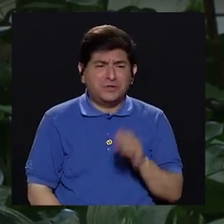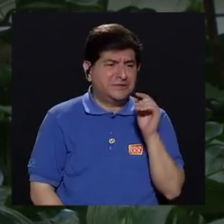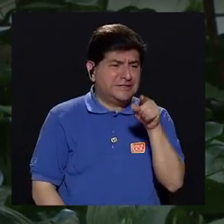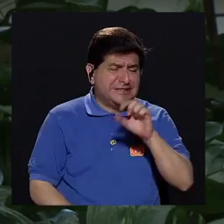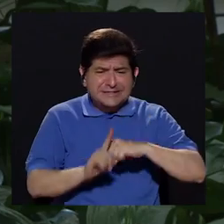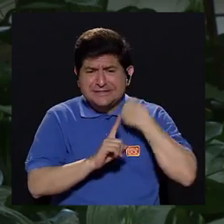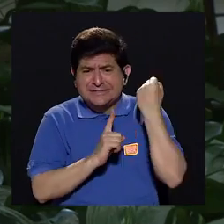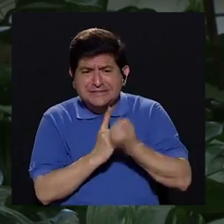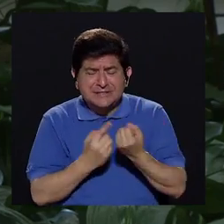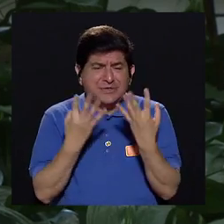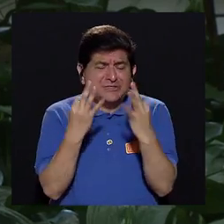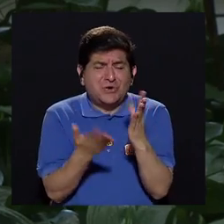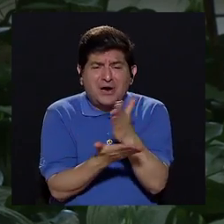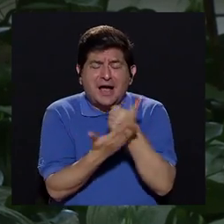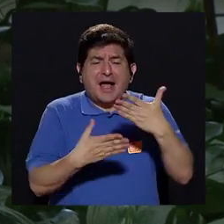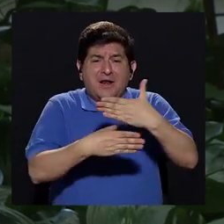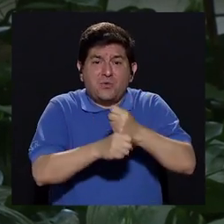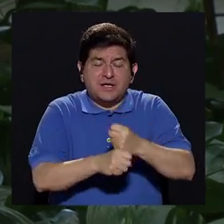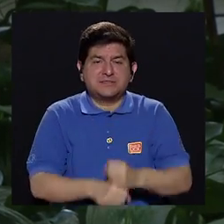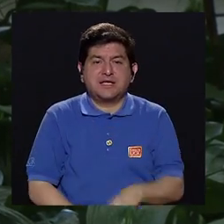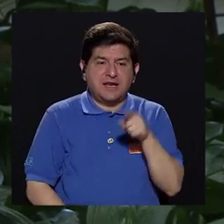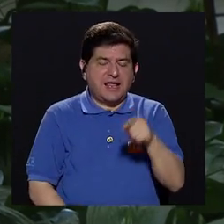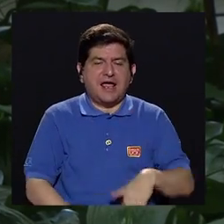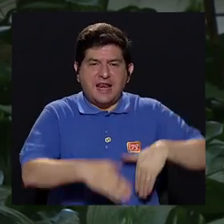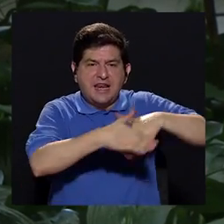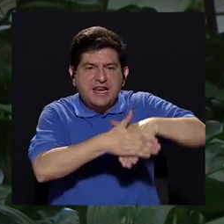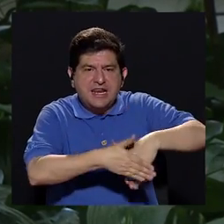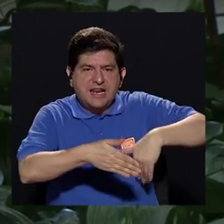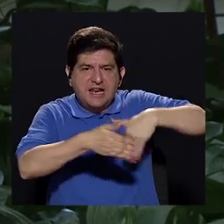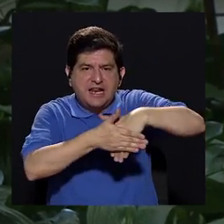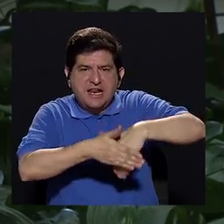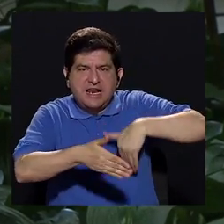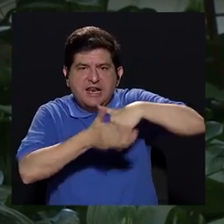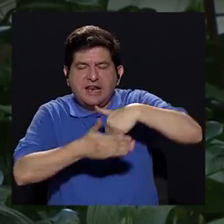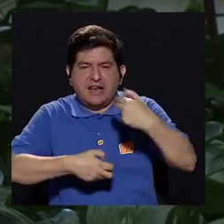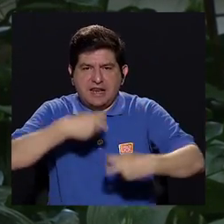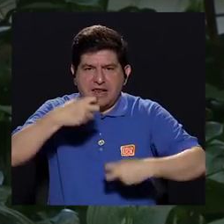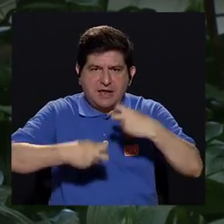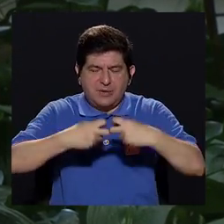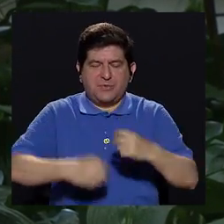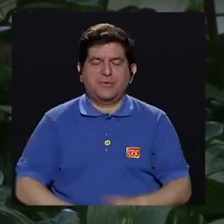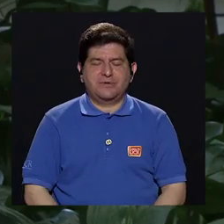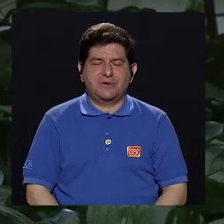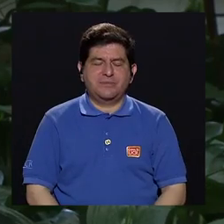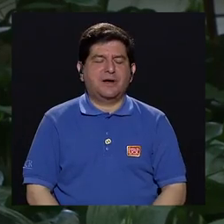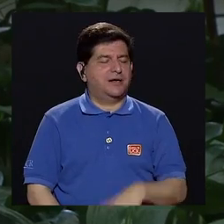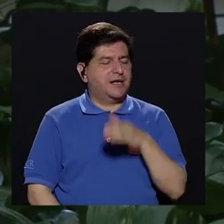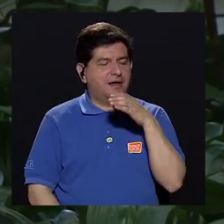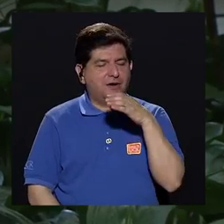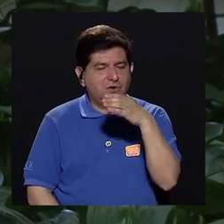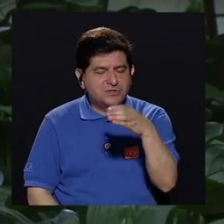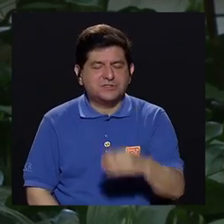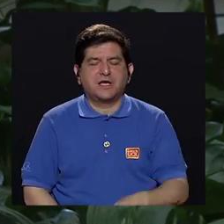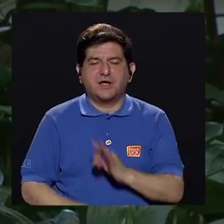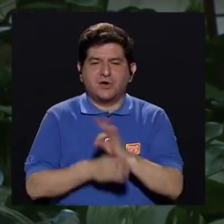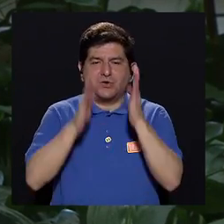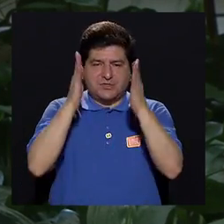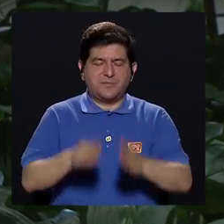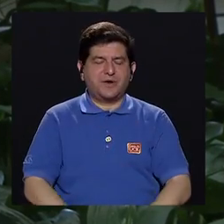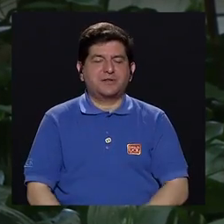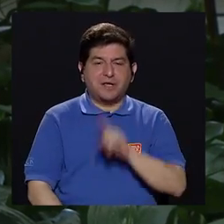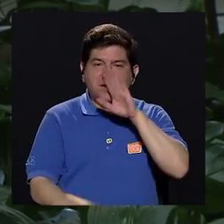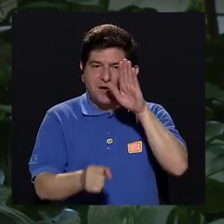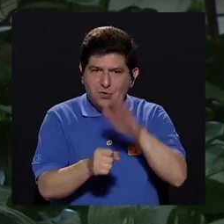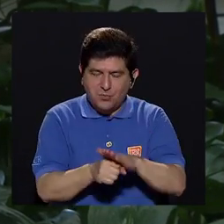angustia por querer hacer algo más bien está interferiendo digamos en el proceso de seguir las recomendaciones del terapeuta a cargo ya sea